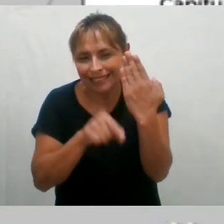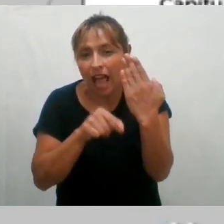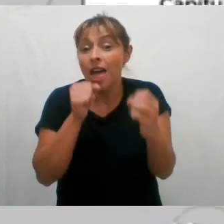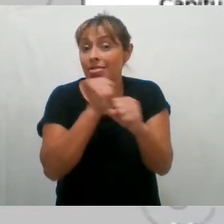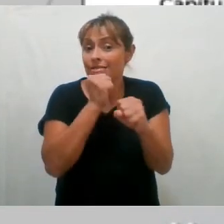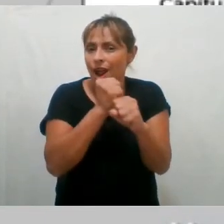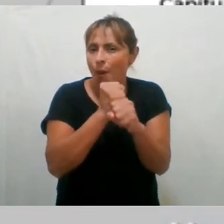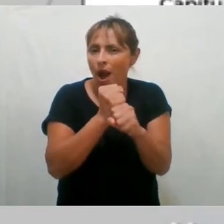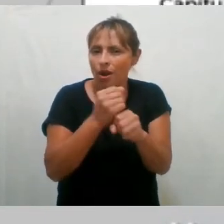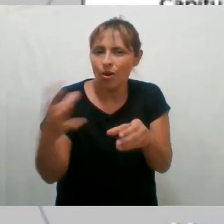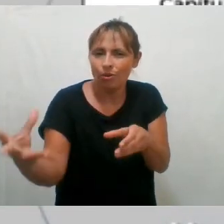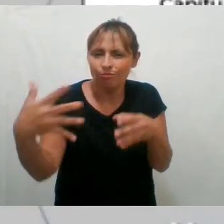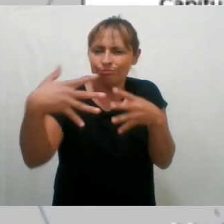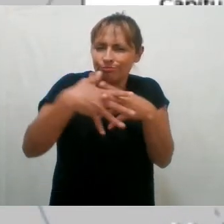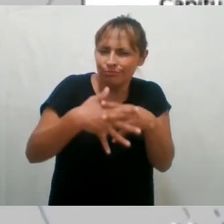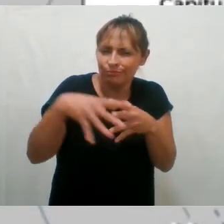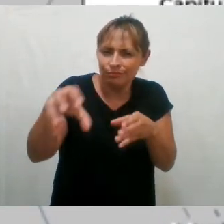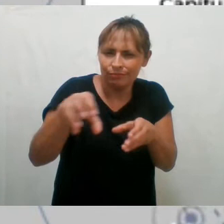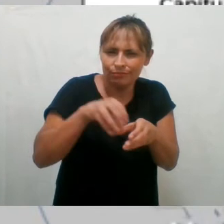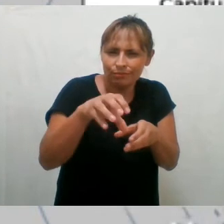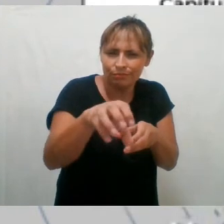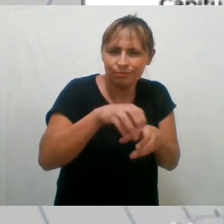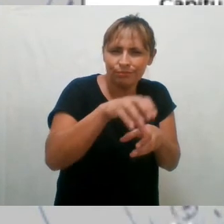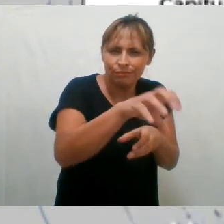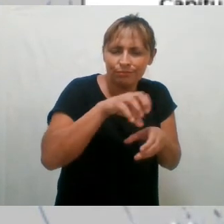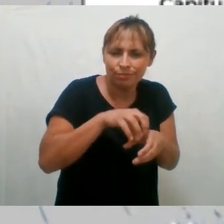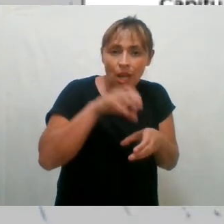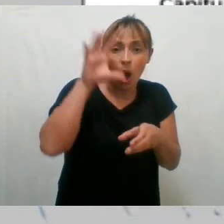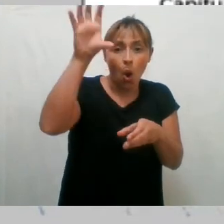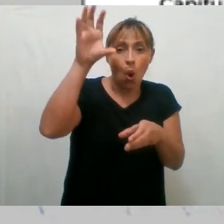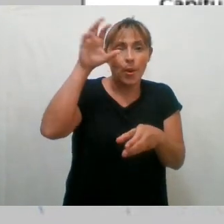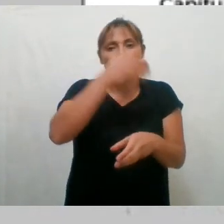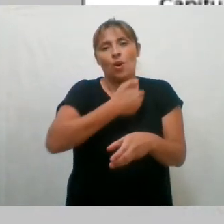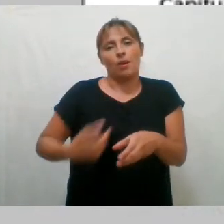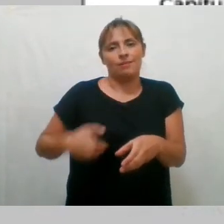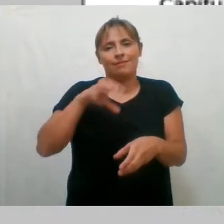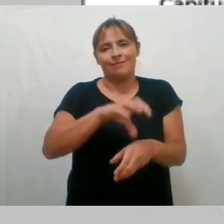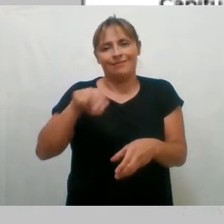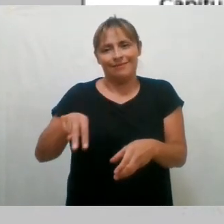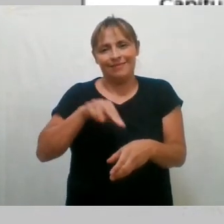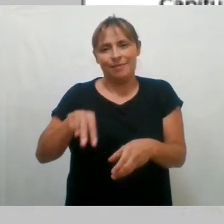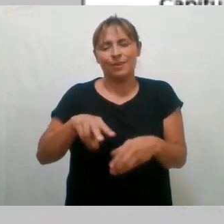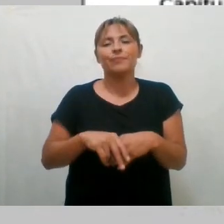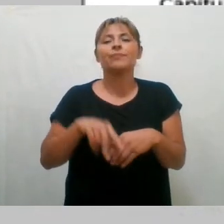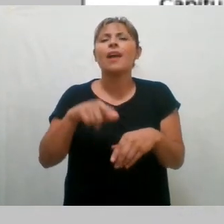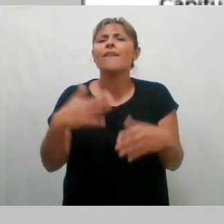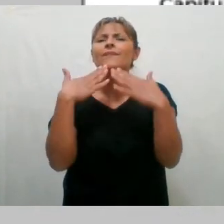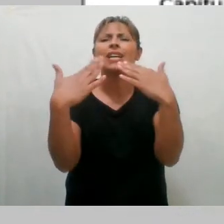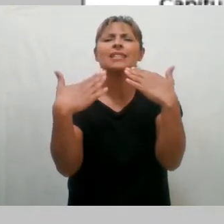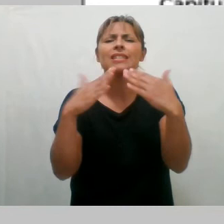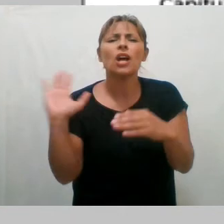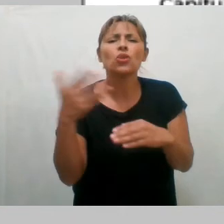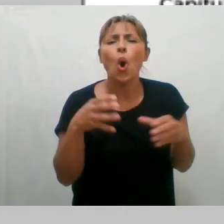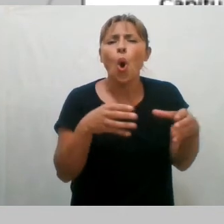trabajo integral, integrado, de todas las áreas de Copade del gobierno de la provincia de Leuquén. Así que felicitar,